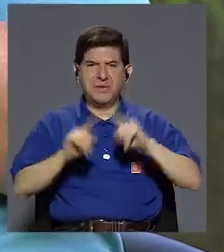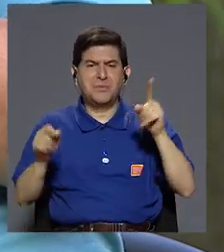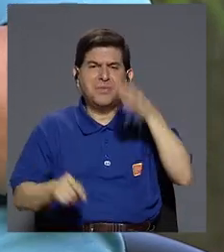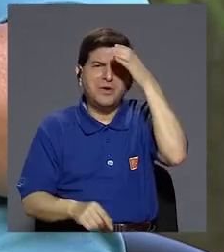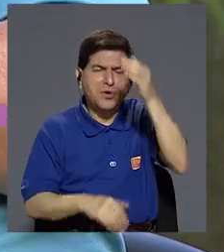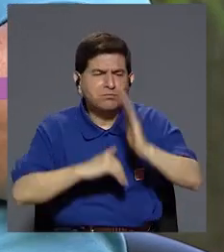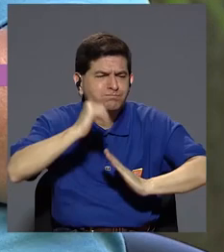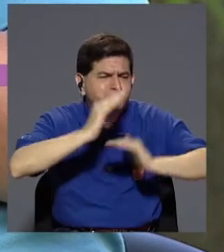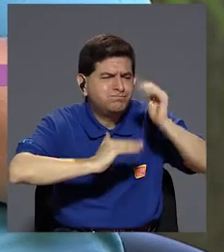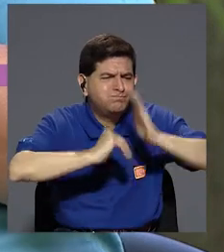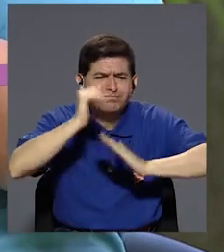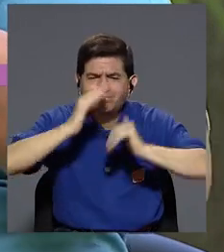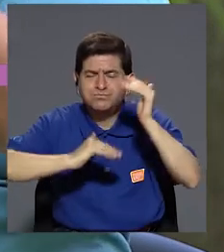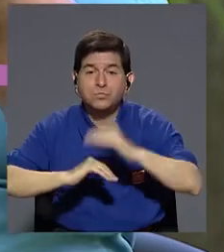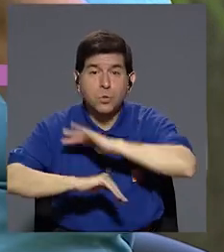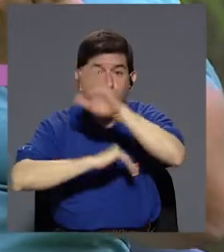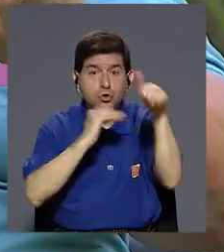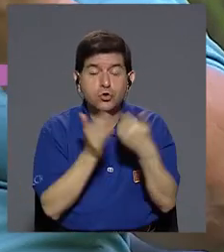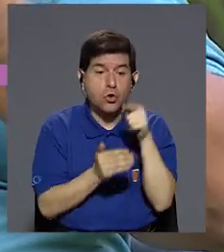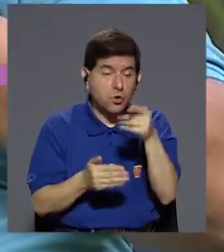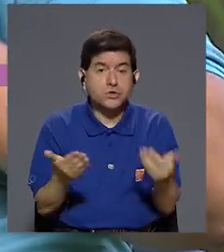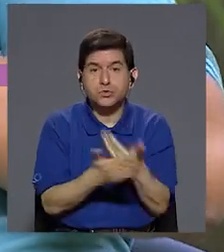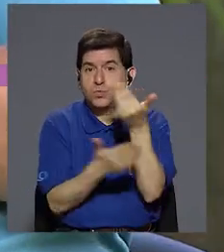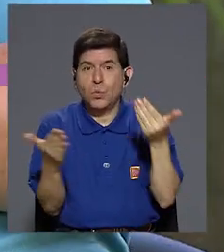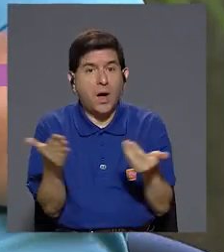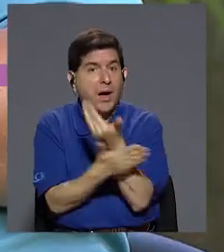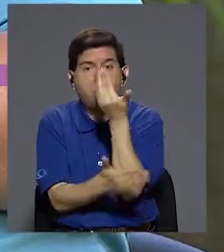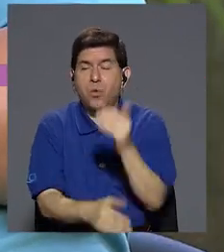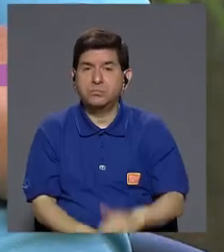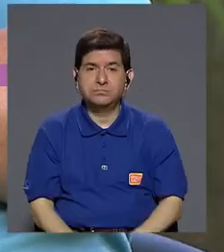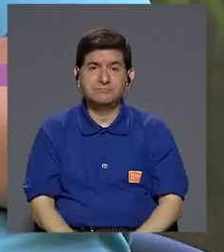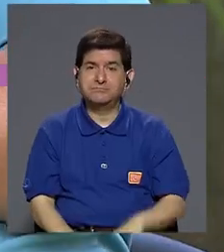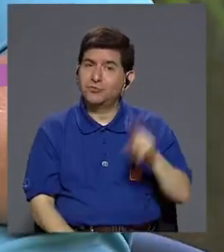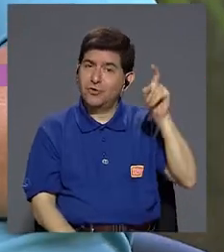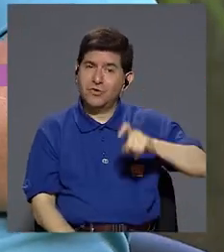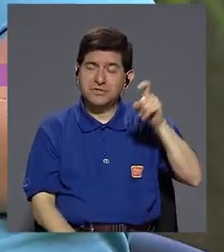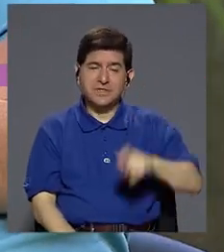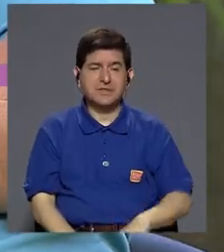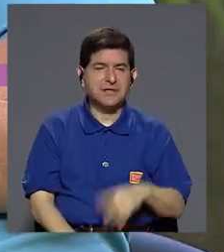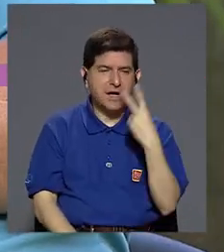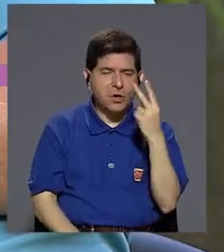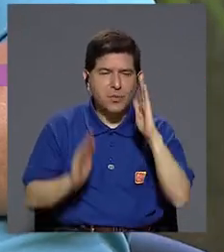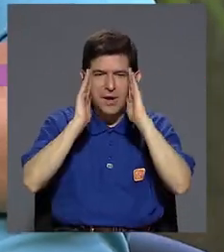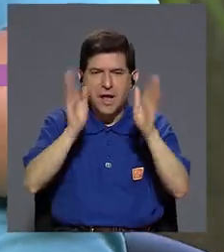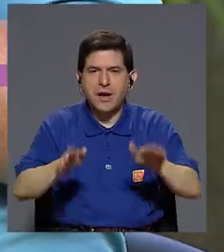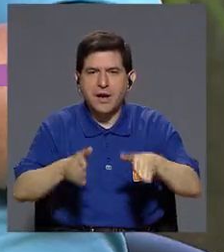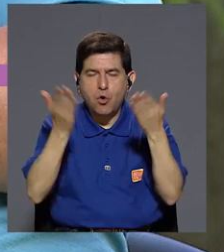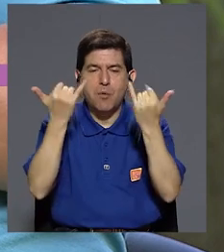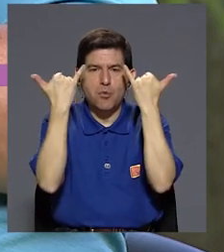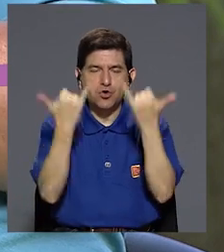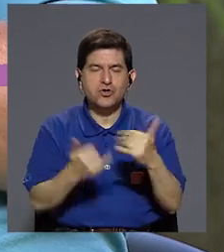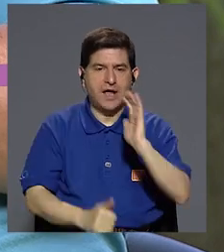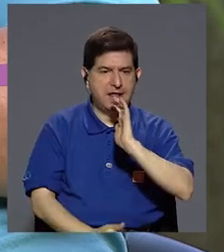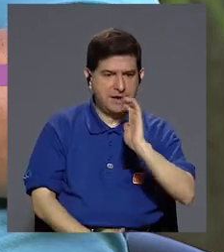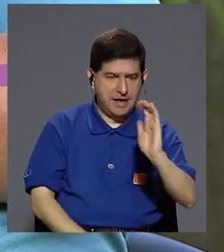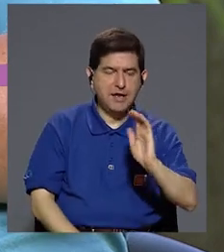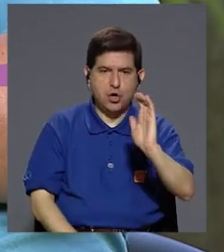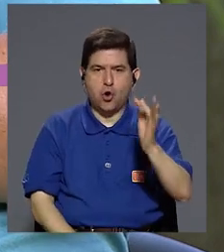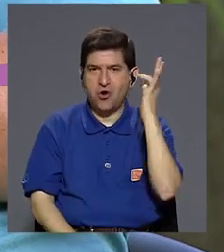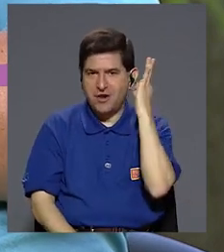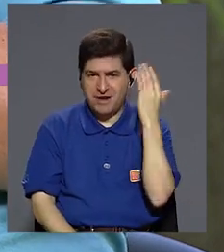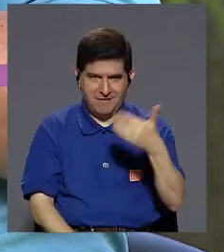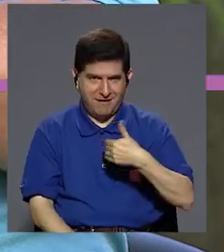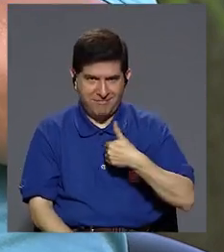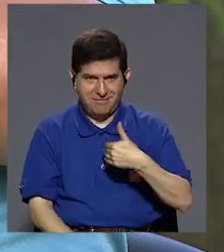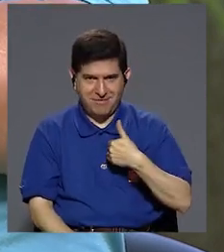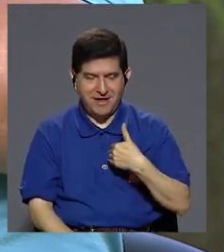digo, es una cultura que vamos construyendo, porque de todos modos todo esto es relativamente nuevo, entonces tenemos que ir viendo cómo lo abordamos. Cuando ya el niño o la niña